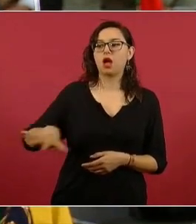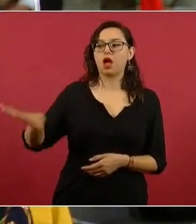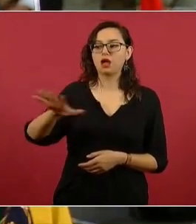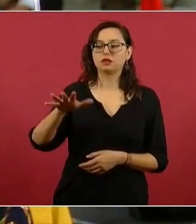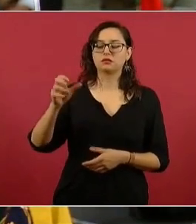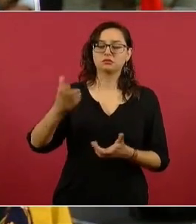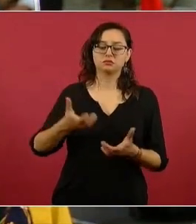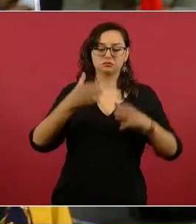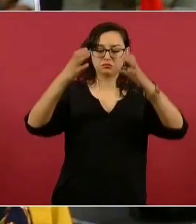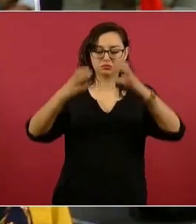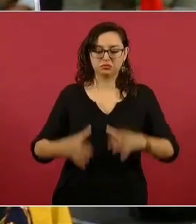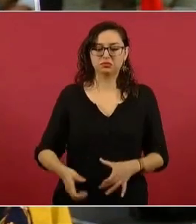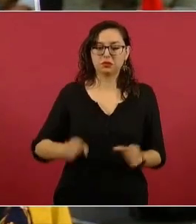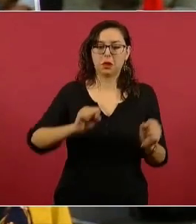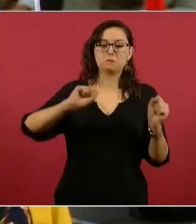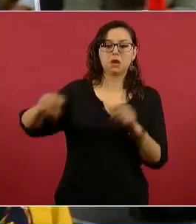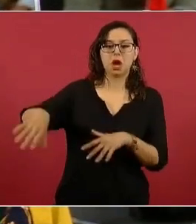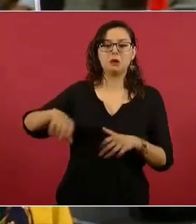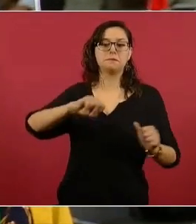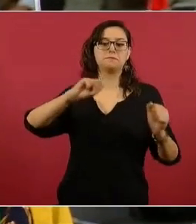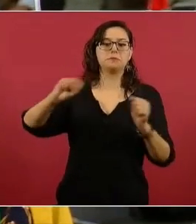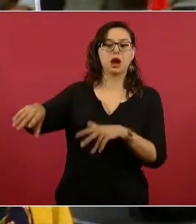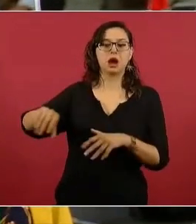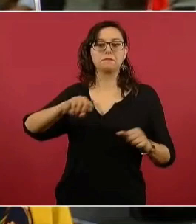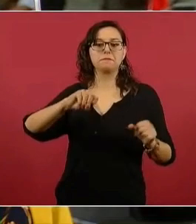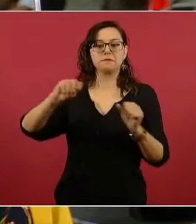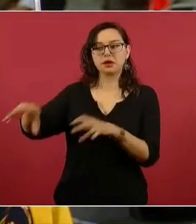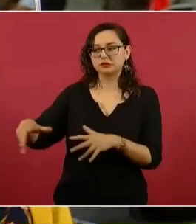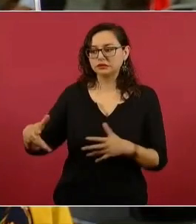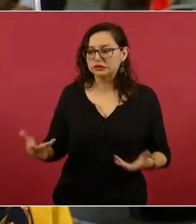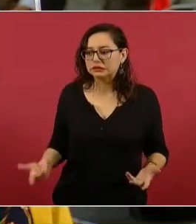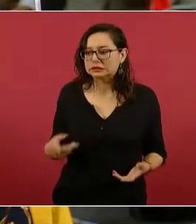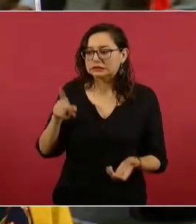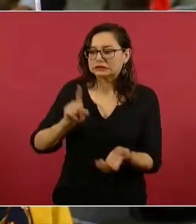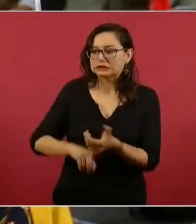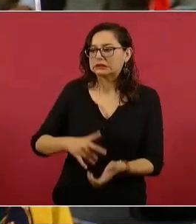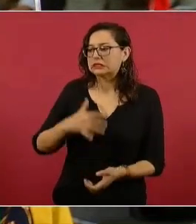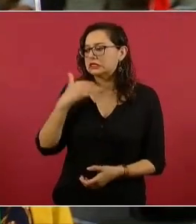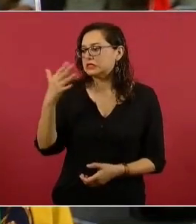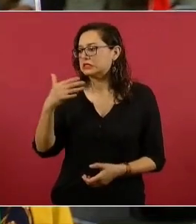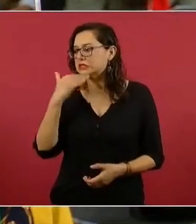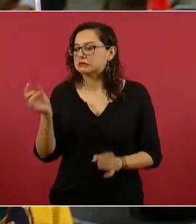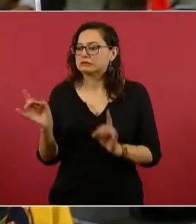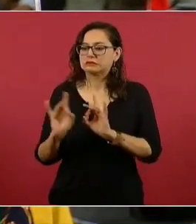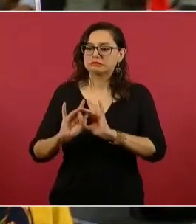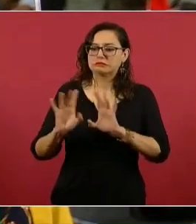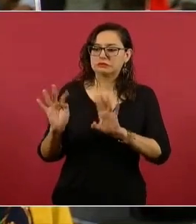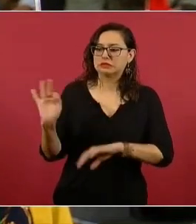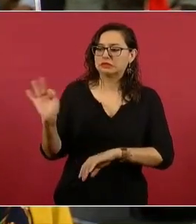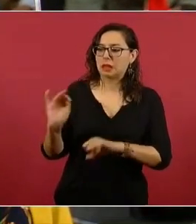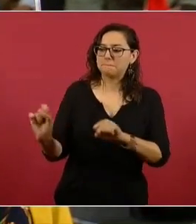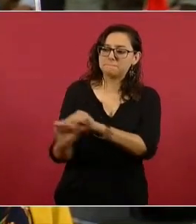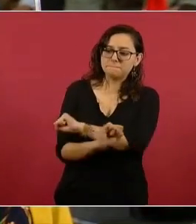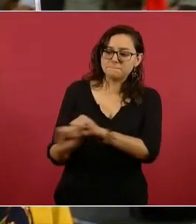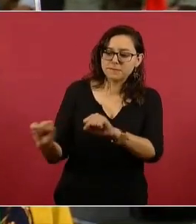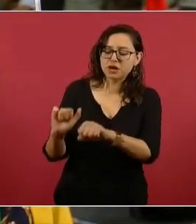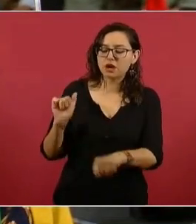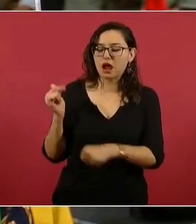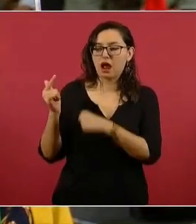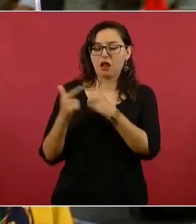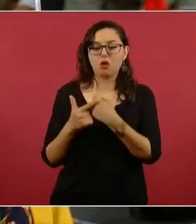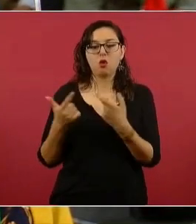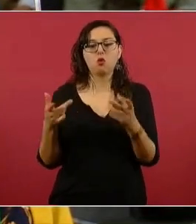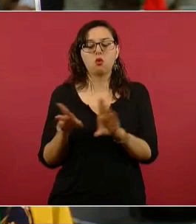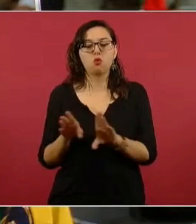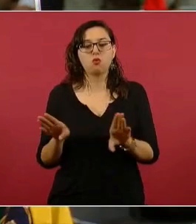porque dicen que también es un foco de contaminación o si en algún momento dado puede llegarse a dar una explosión, ¿qué es lo que va